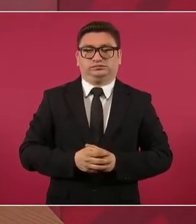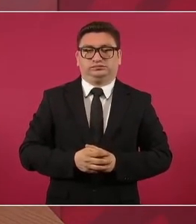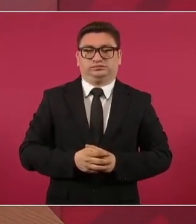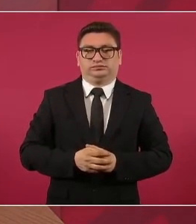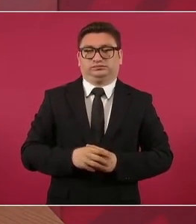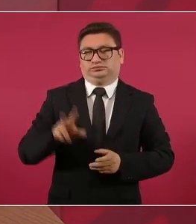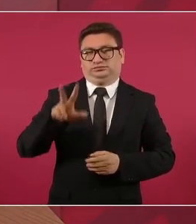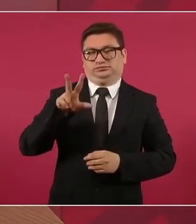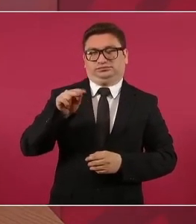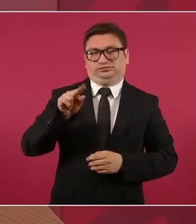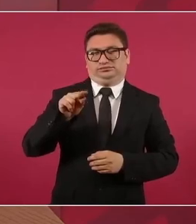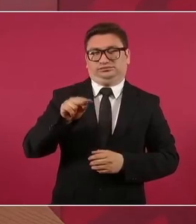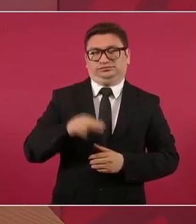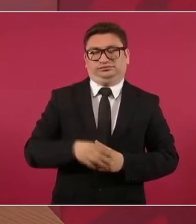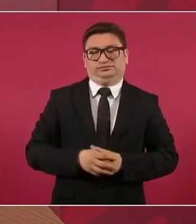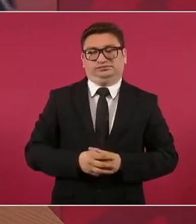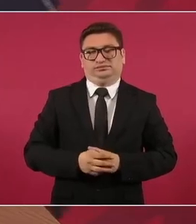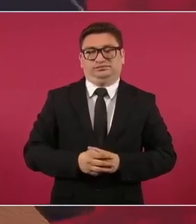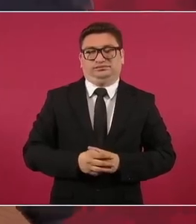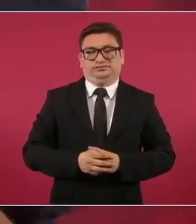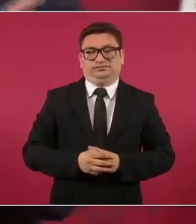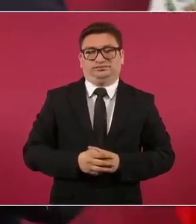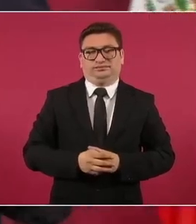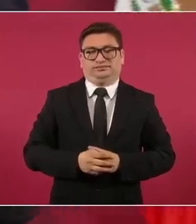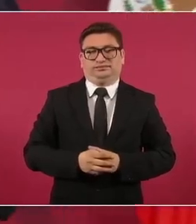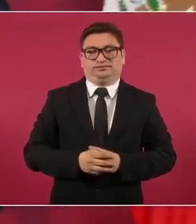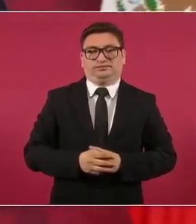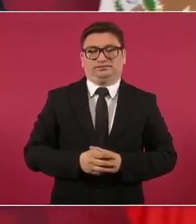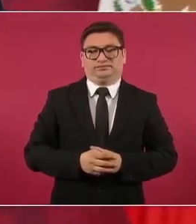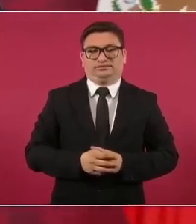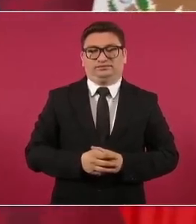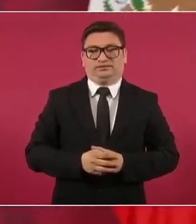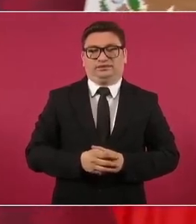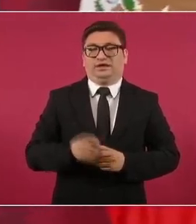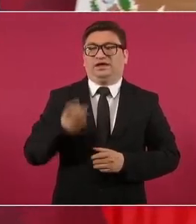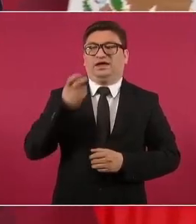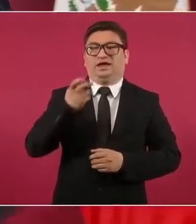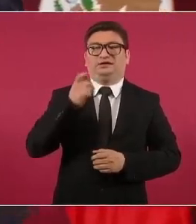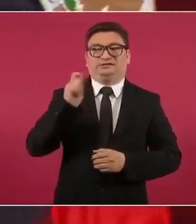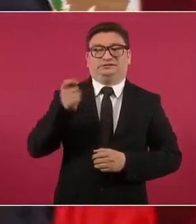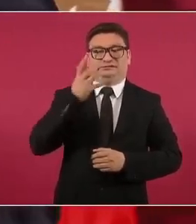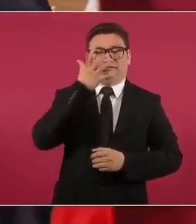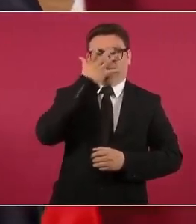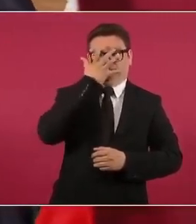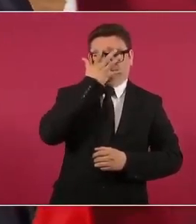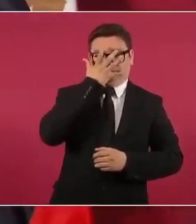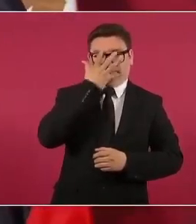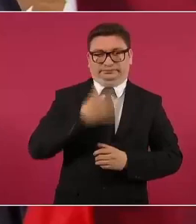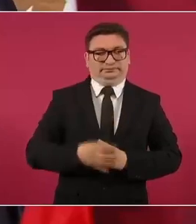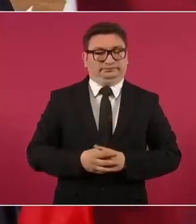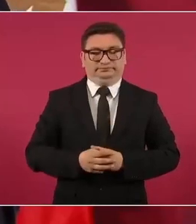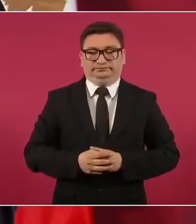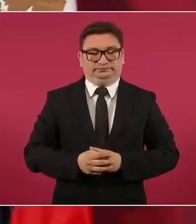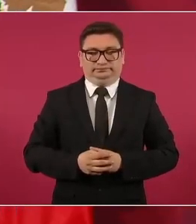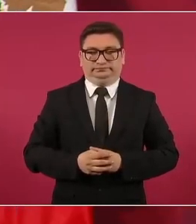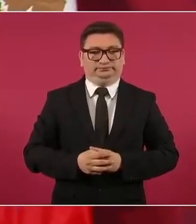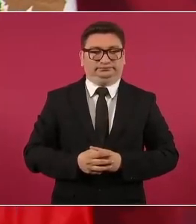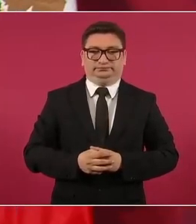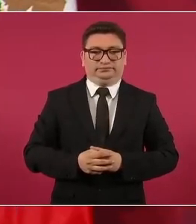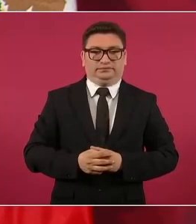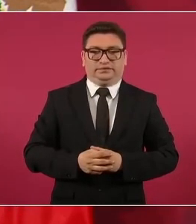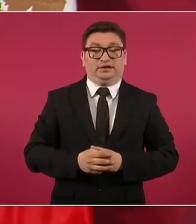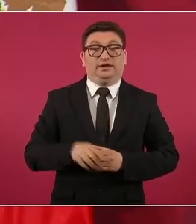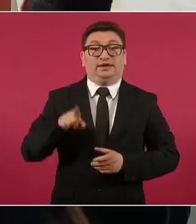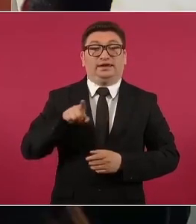No, eso sí, es una vergüenza, es un